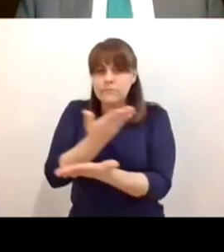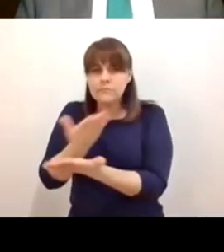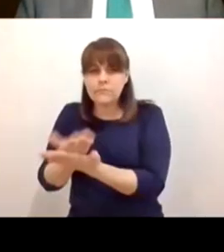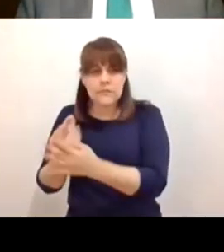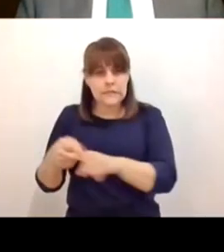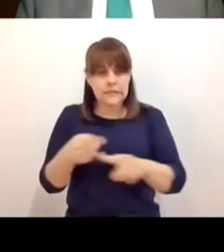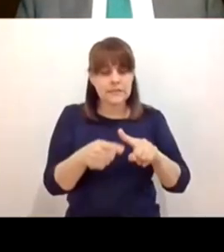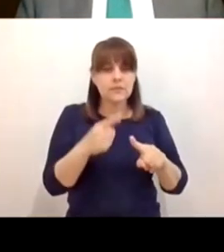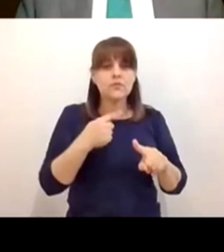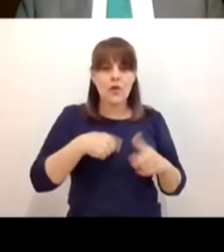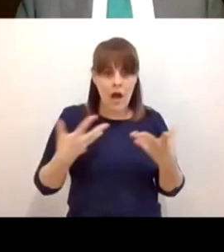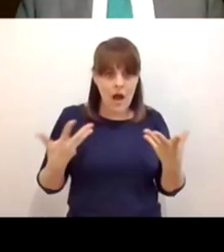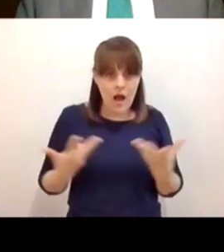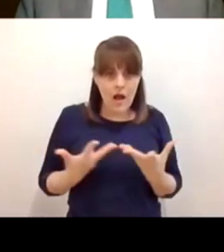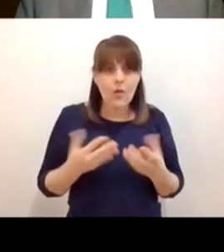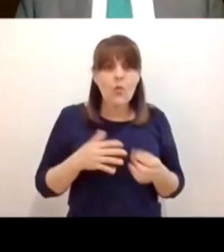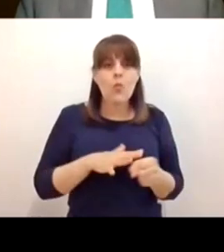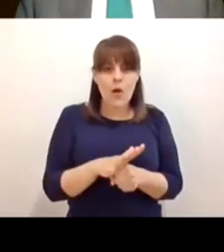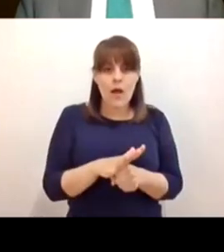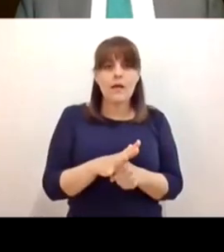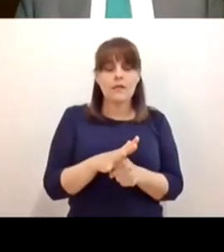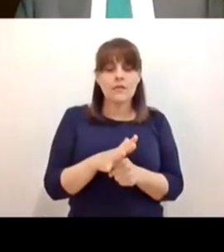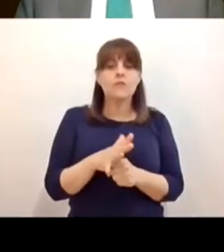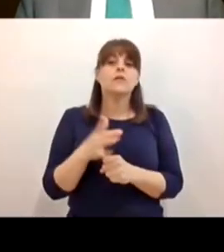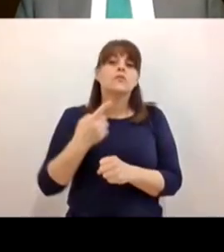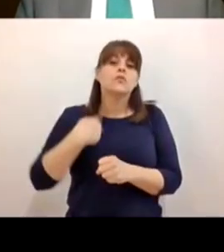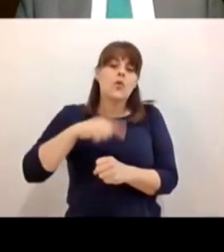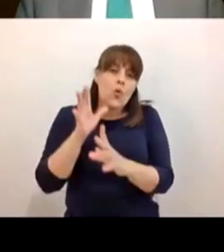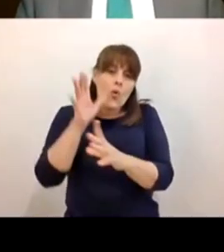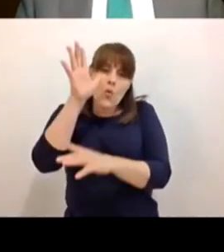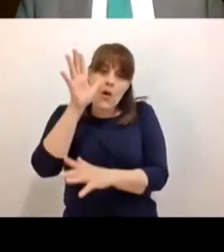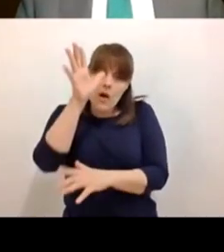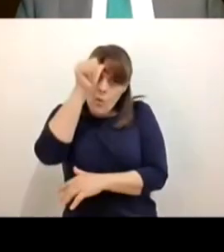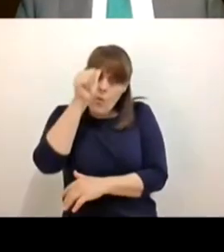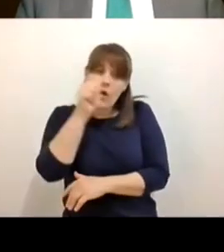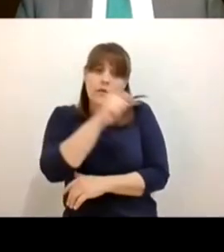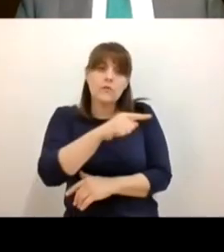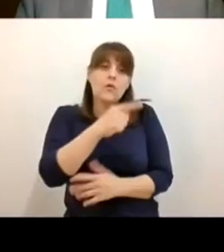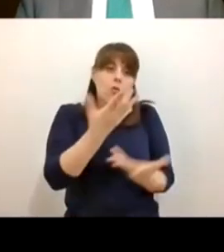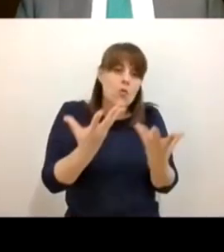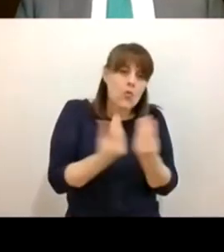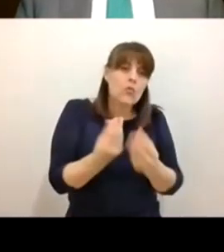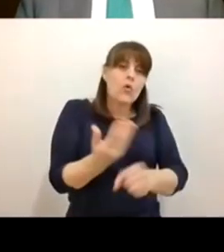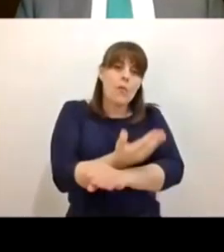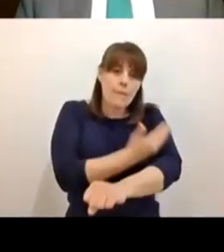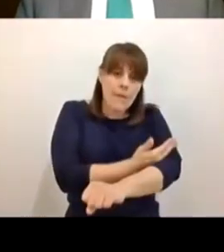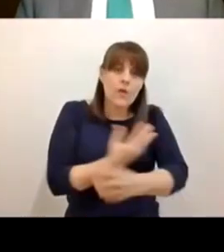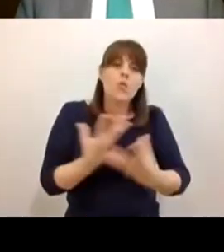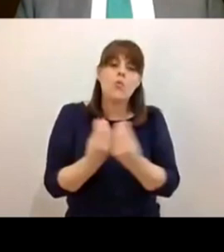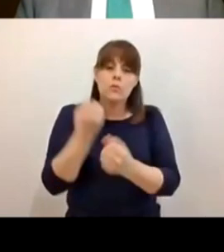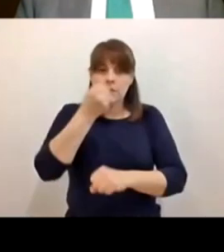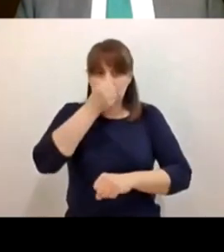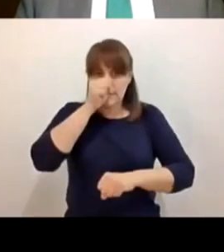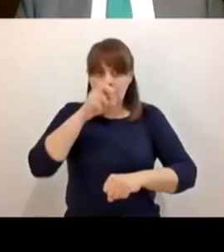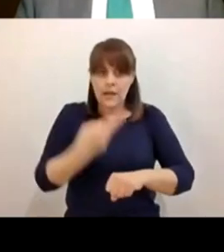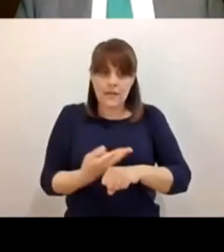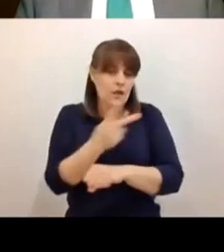definitivamente estaremos tomando los acuerdos con el secretario y con todos nuestros compañeros secretarios de educación del país